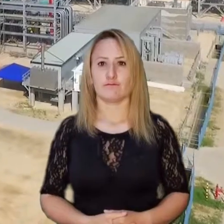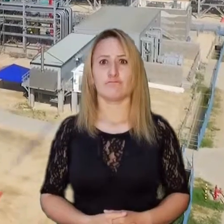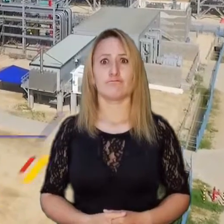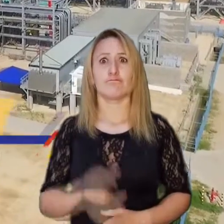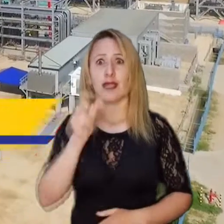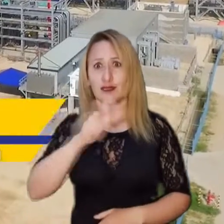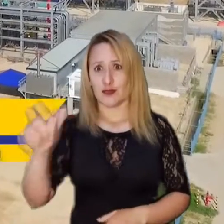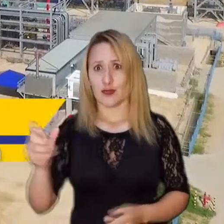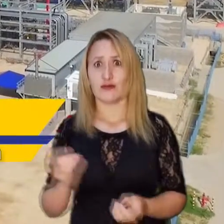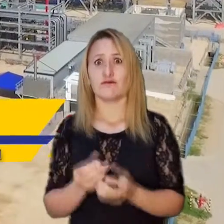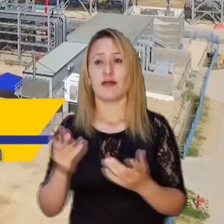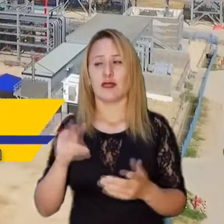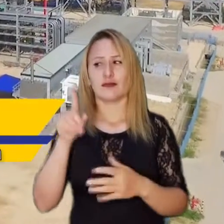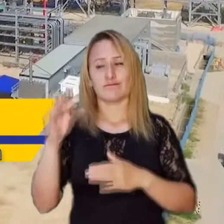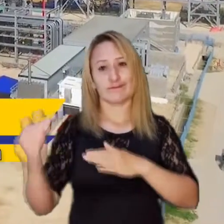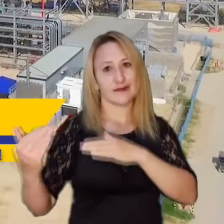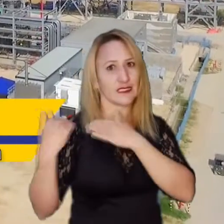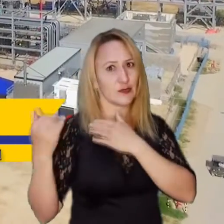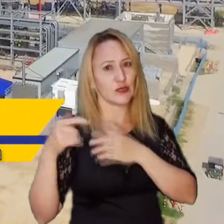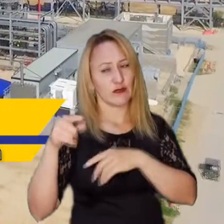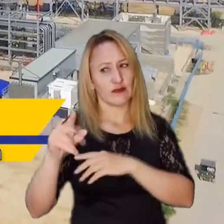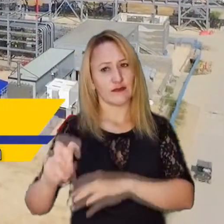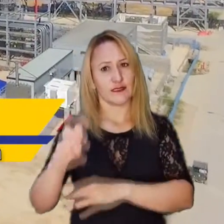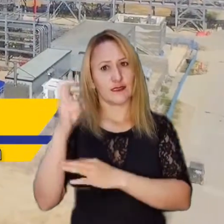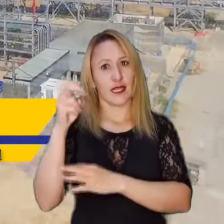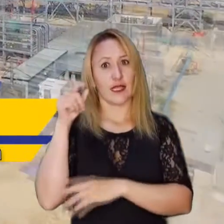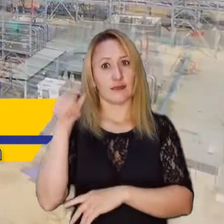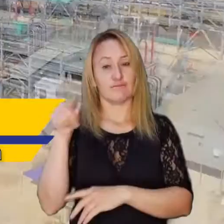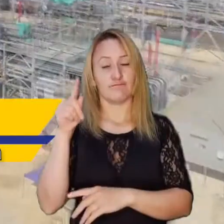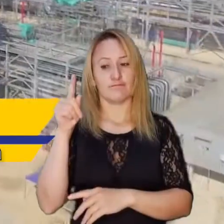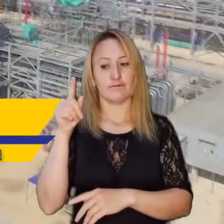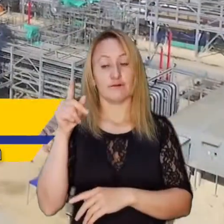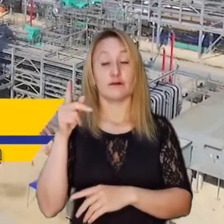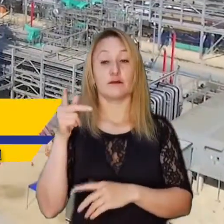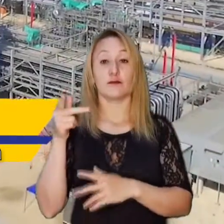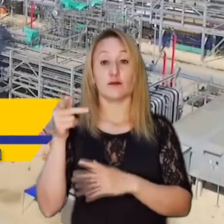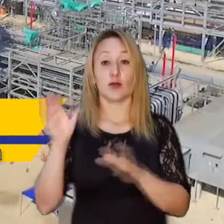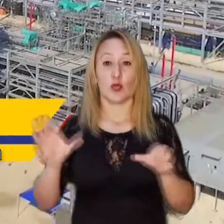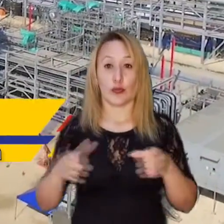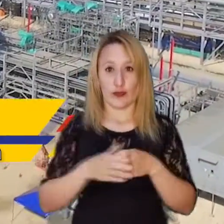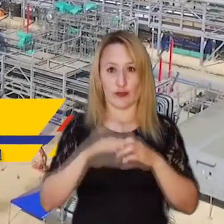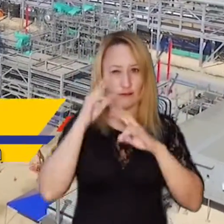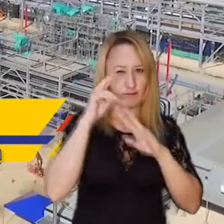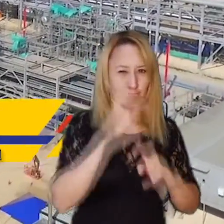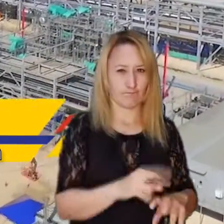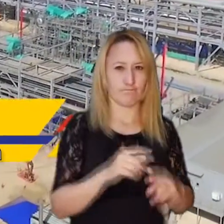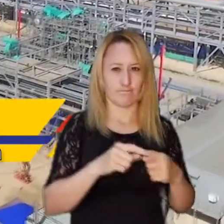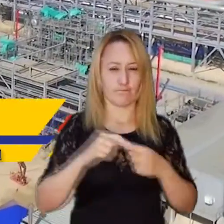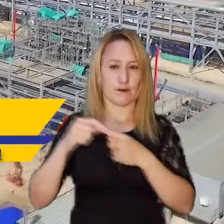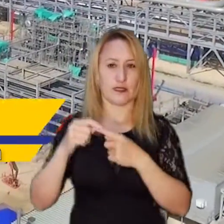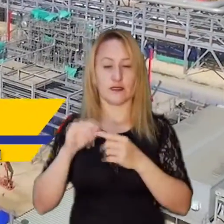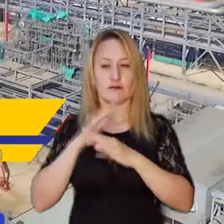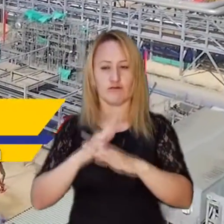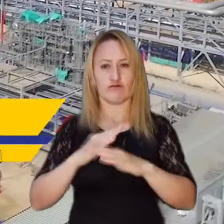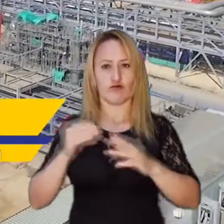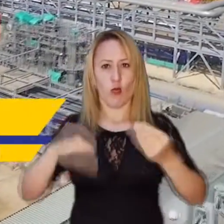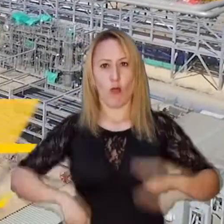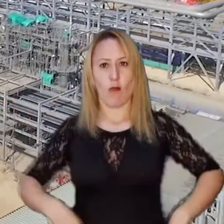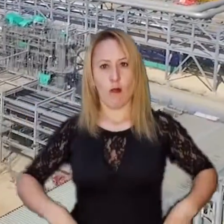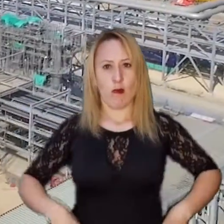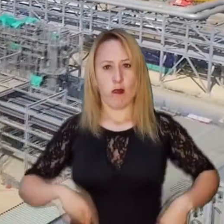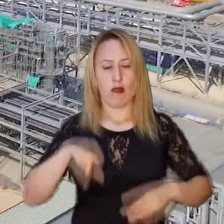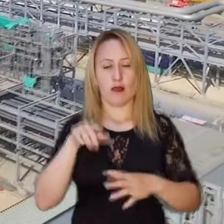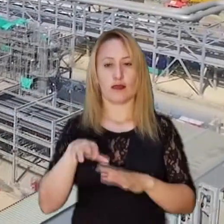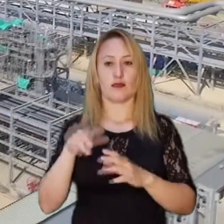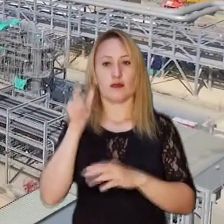Son varias las personas vinculadas como presuntos responsables fiscales al proceso adelantado por la Unidad de Investigaciones Especiales contra la Corrupción